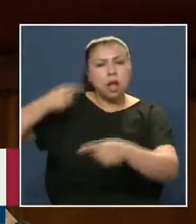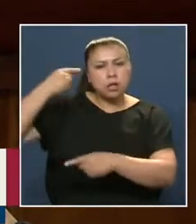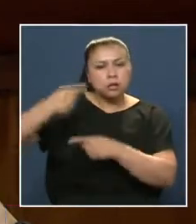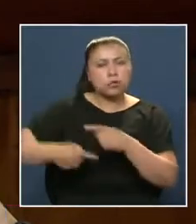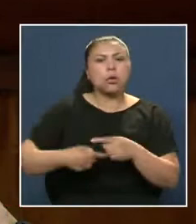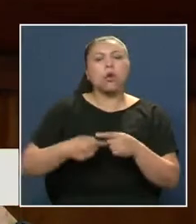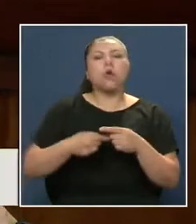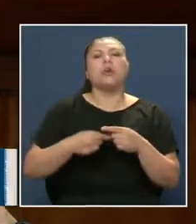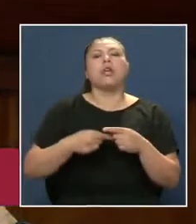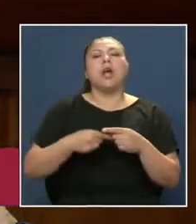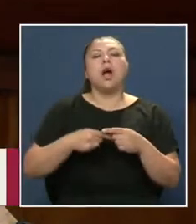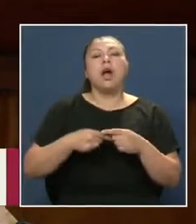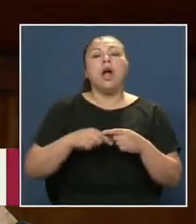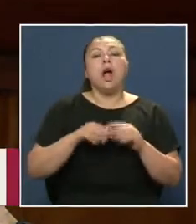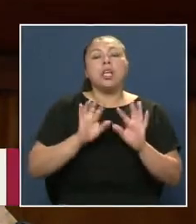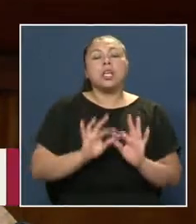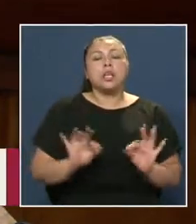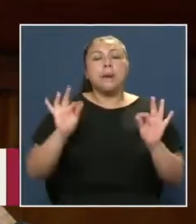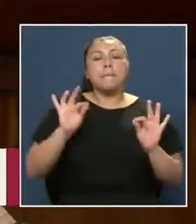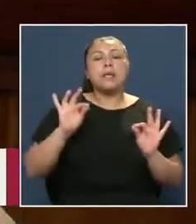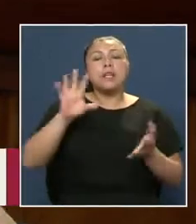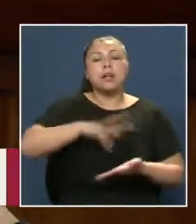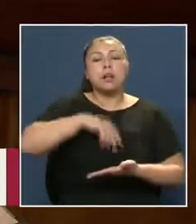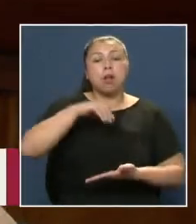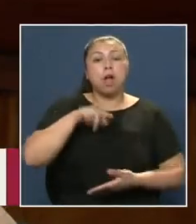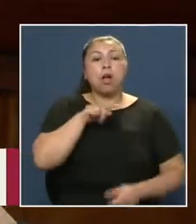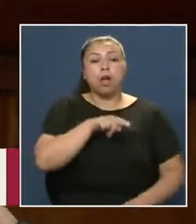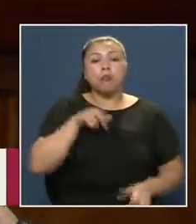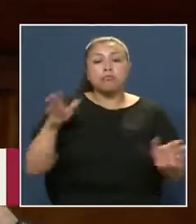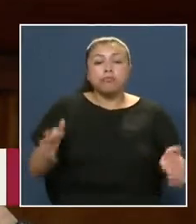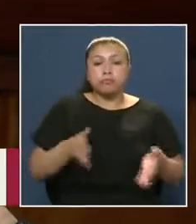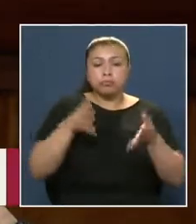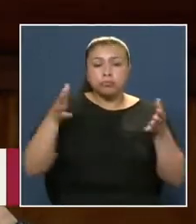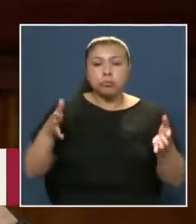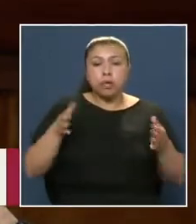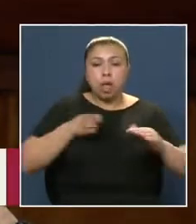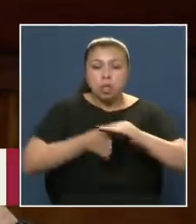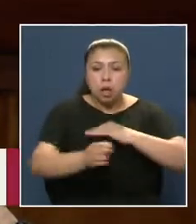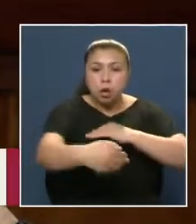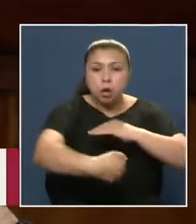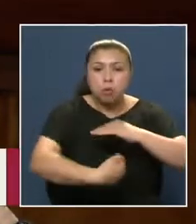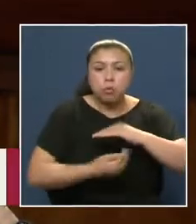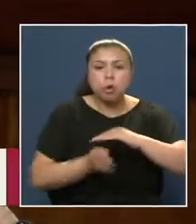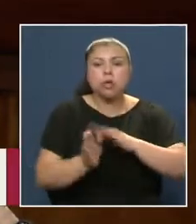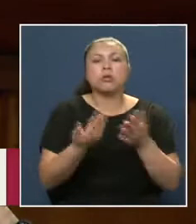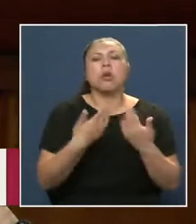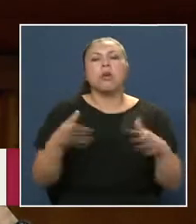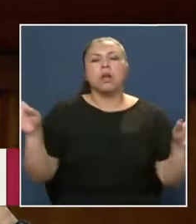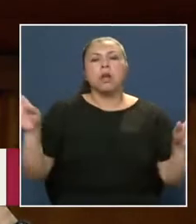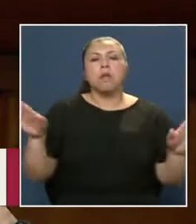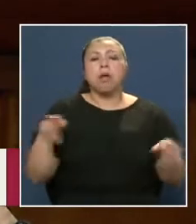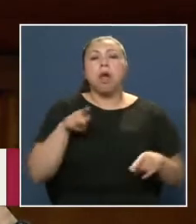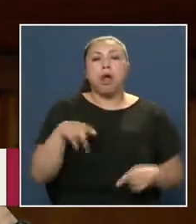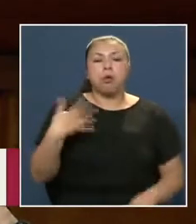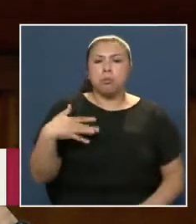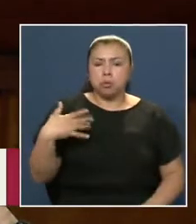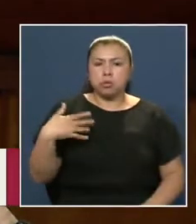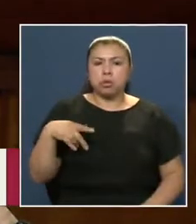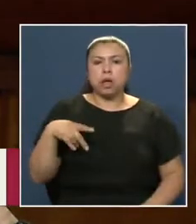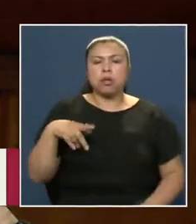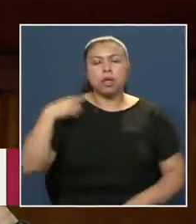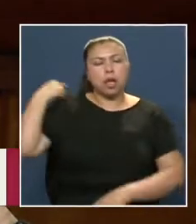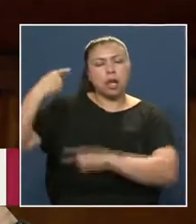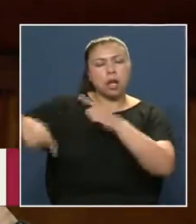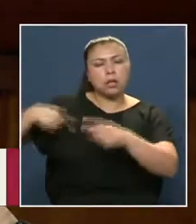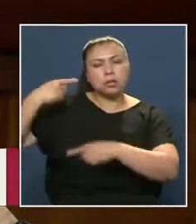de Arica En específico Fue promotor De los puertos Libres Un hito Que como sabemos La historia De Arica